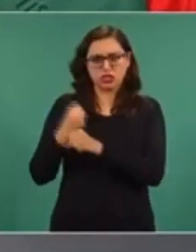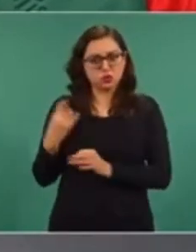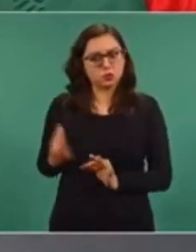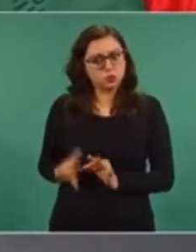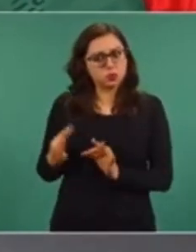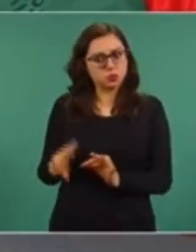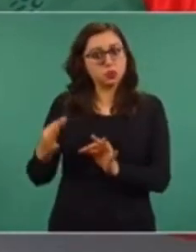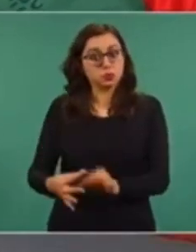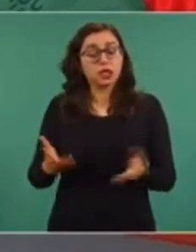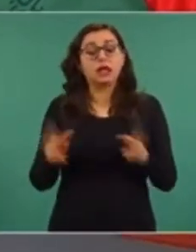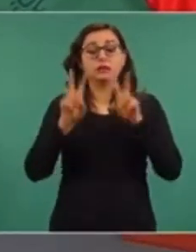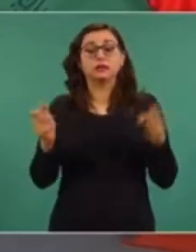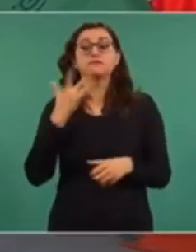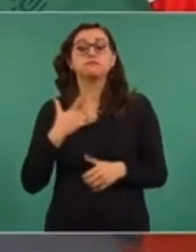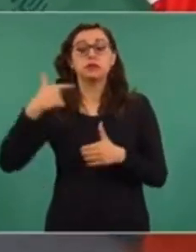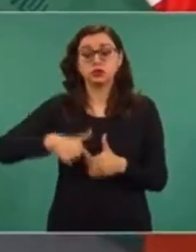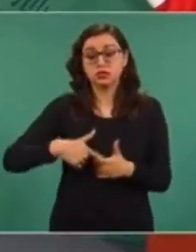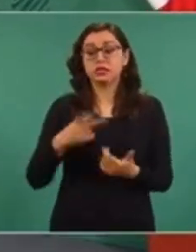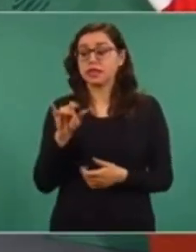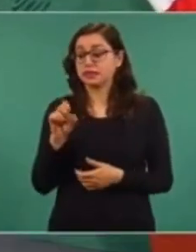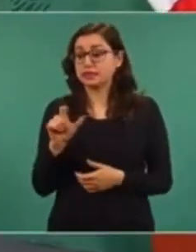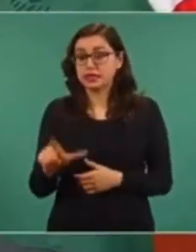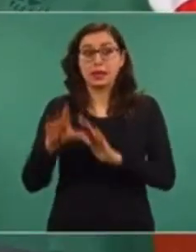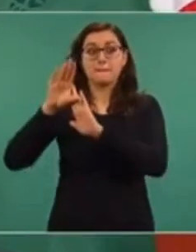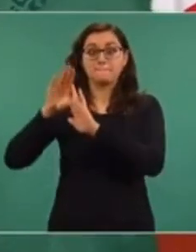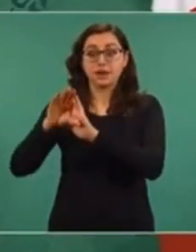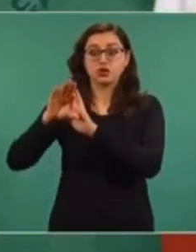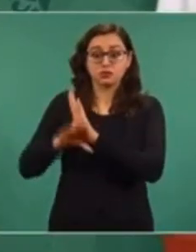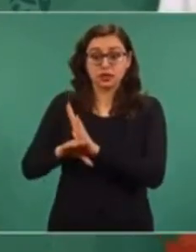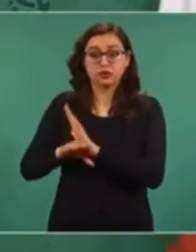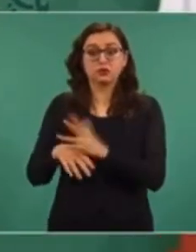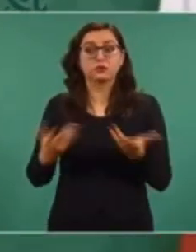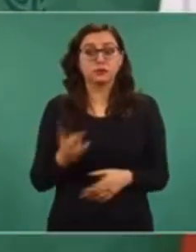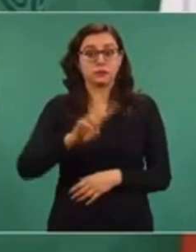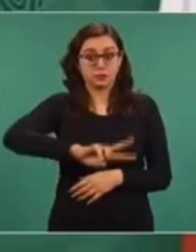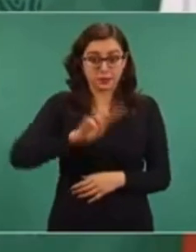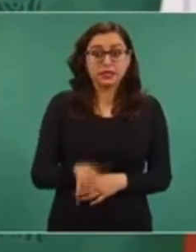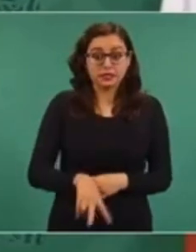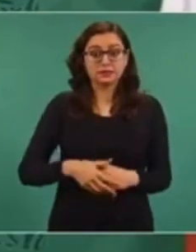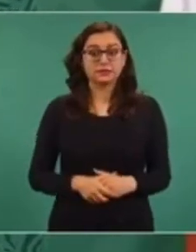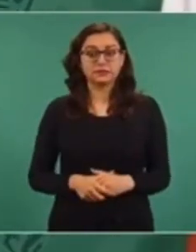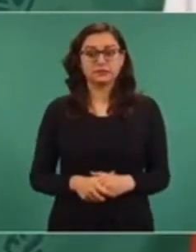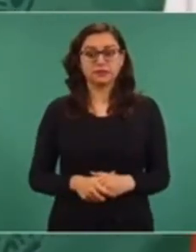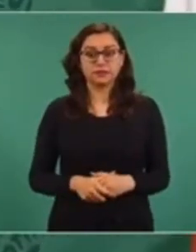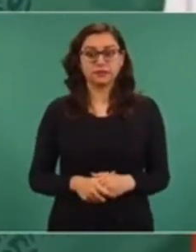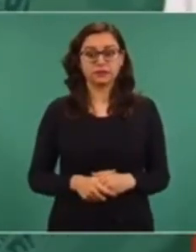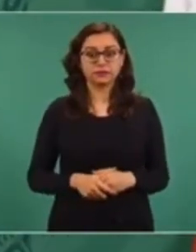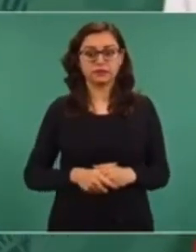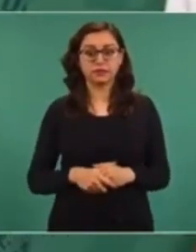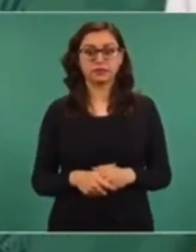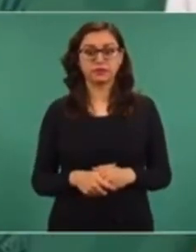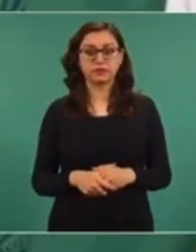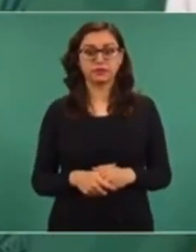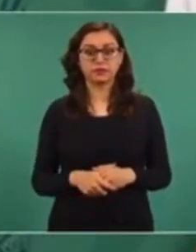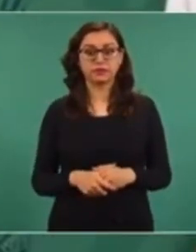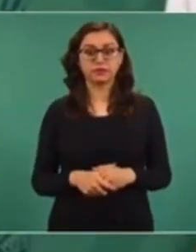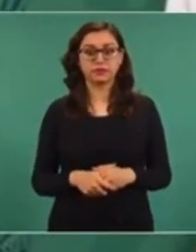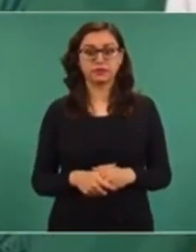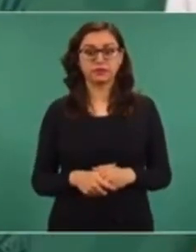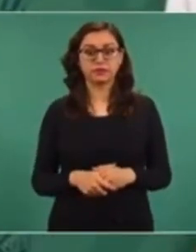diésel, ha habido disminución. En términos reales. Y así va a ser con el gas.